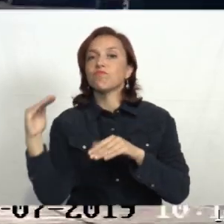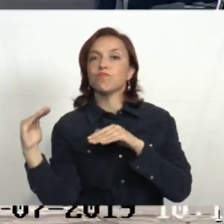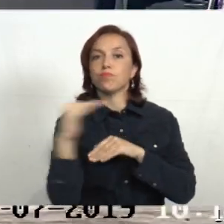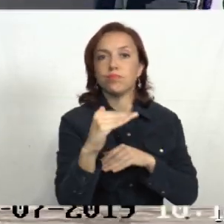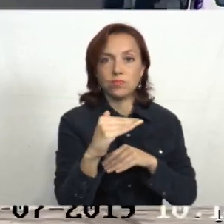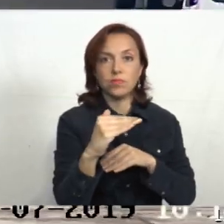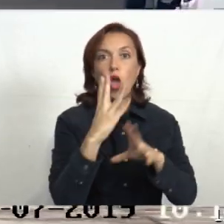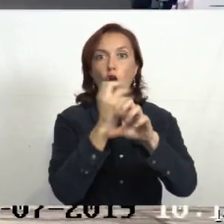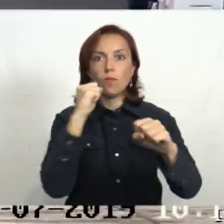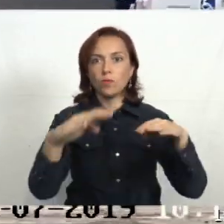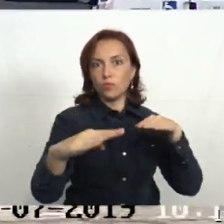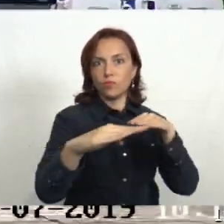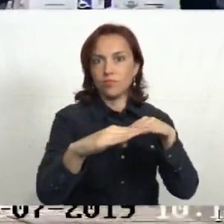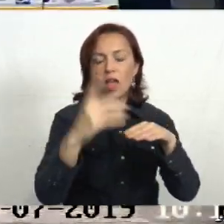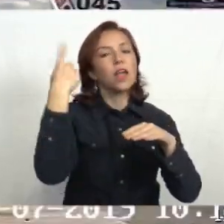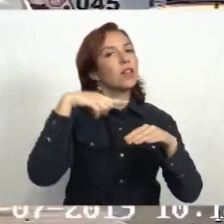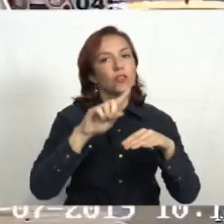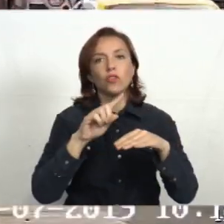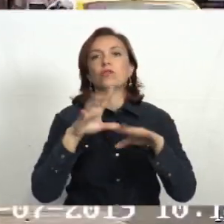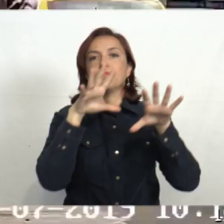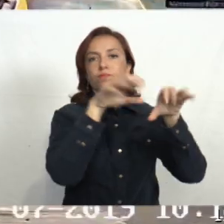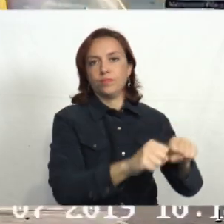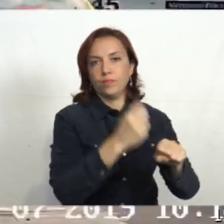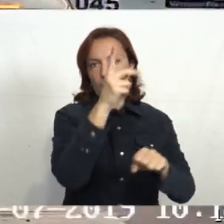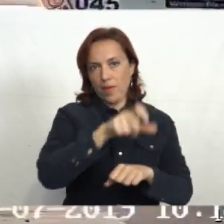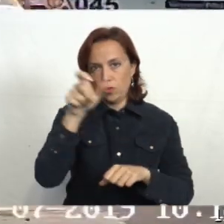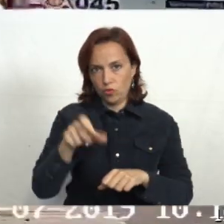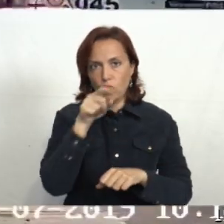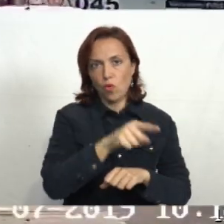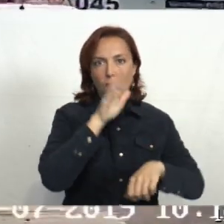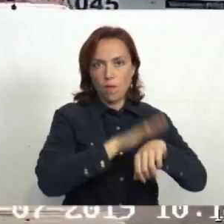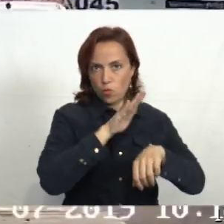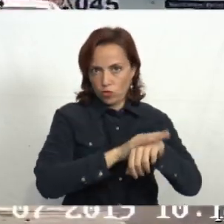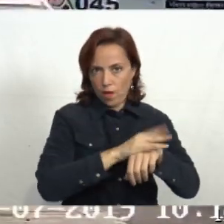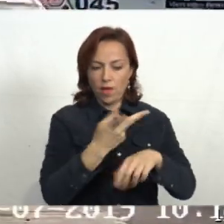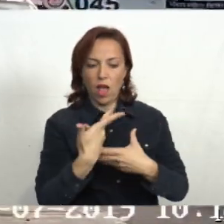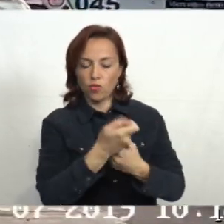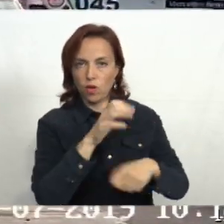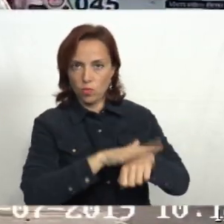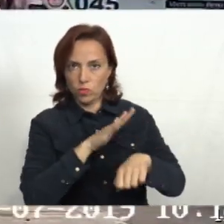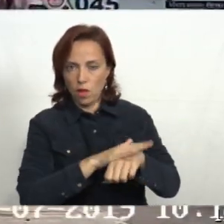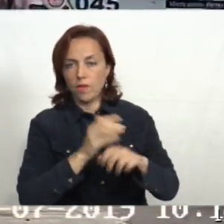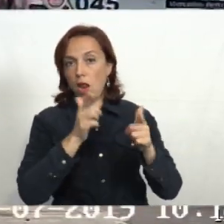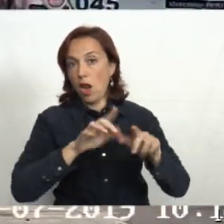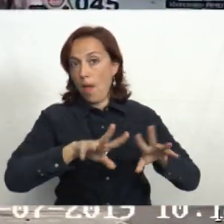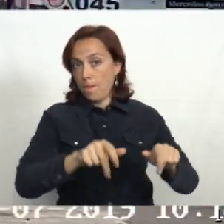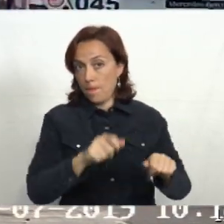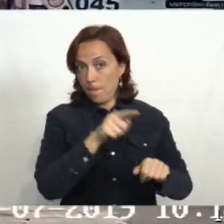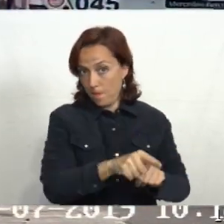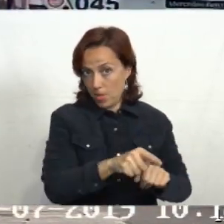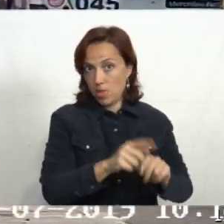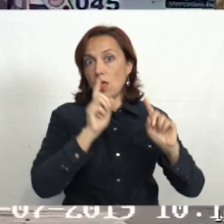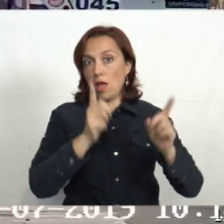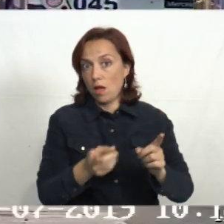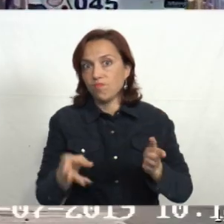detuvieron a los autores, que posteriormente fueron condenados como autor y coautor de un delito de rapiña especialmente agravado en